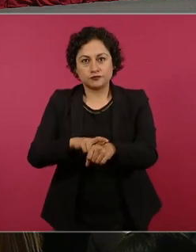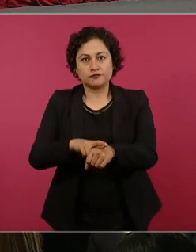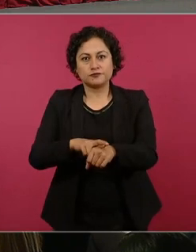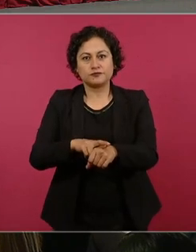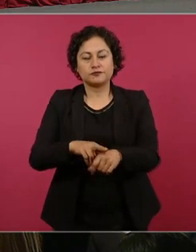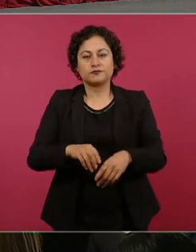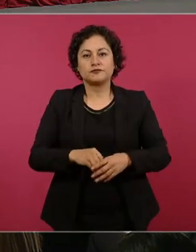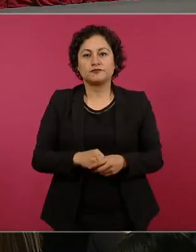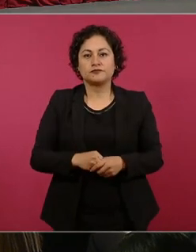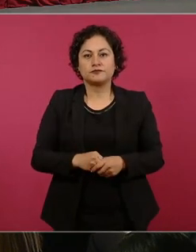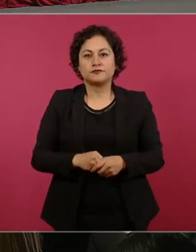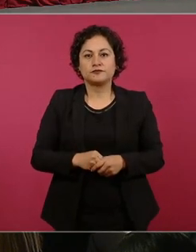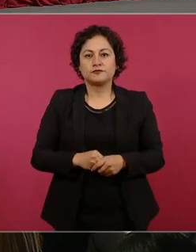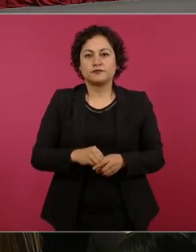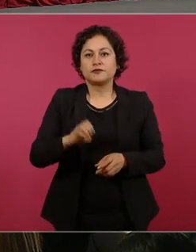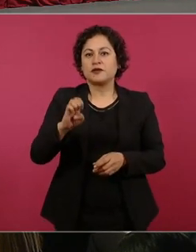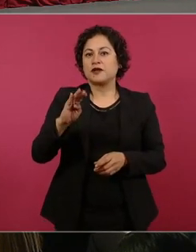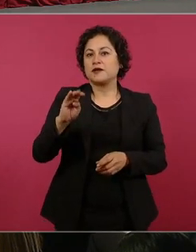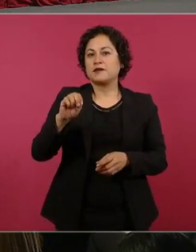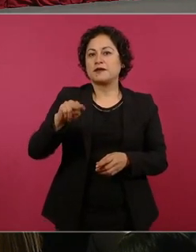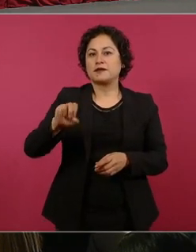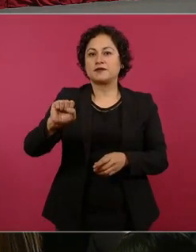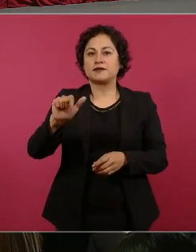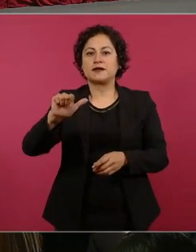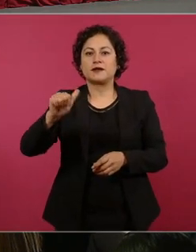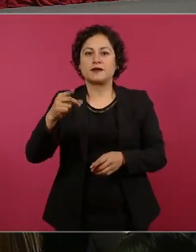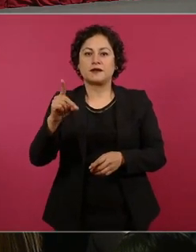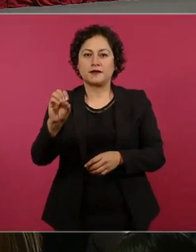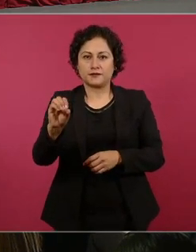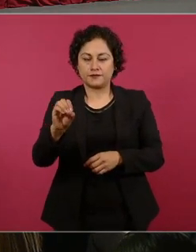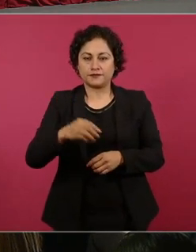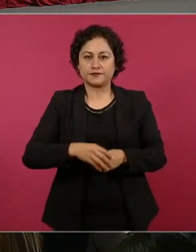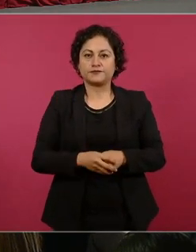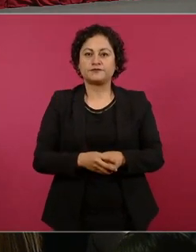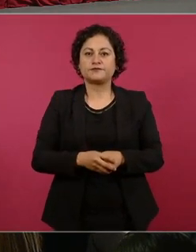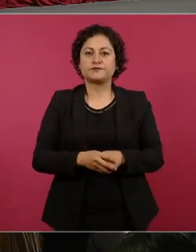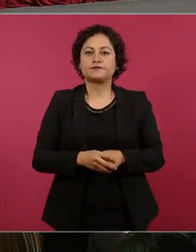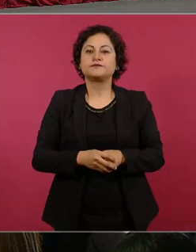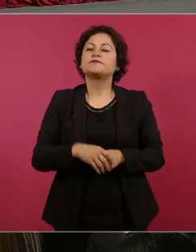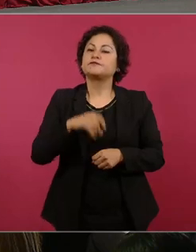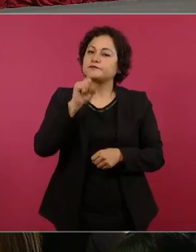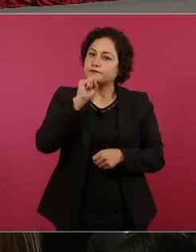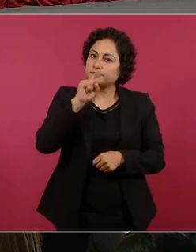Evelyn Salgado a nuestra presidenta municipal